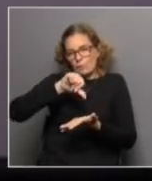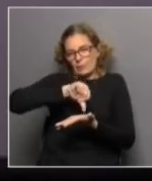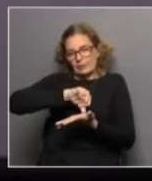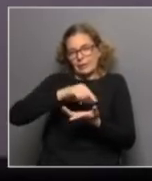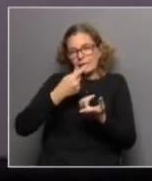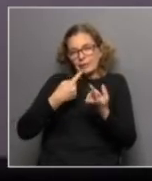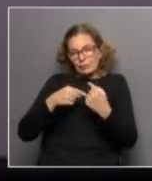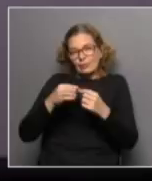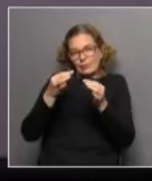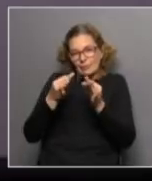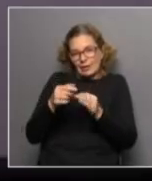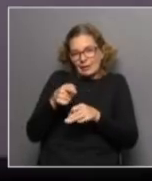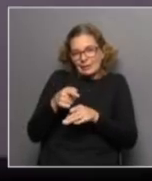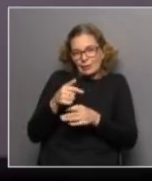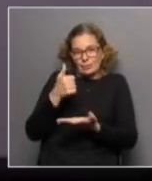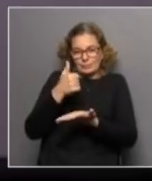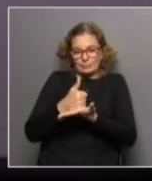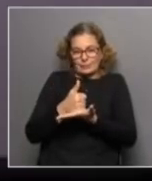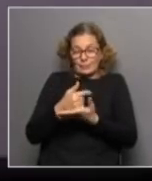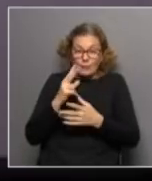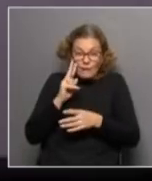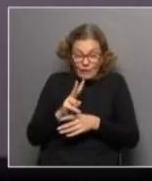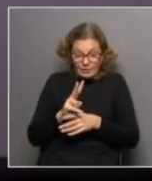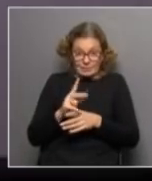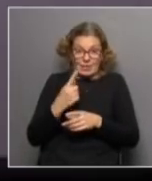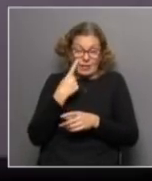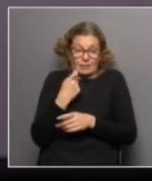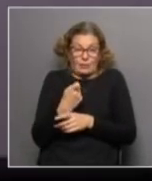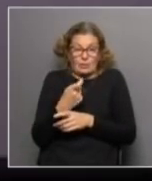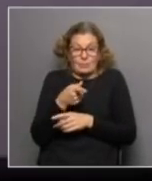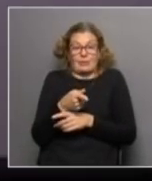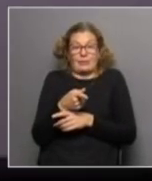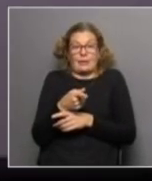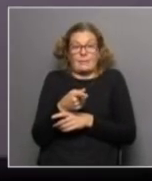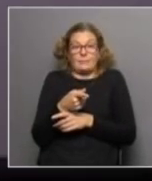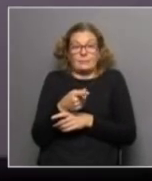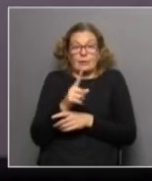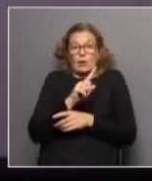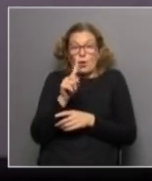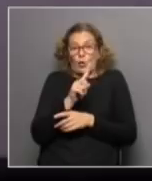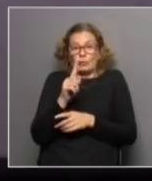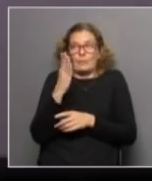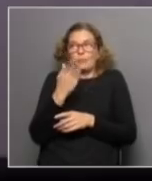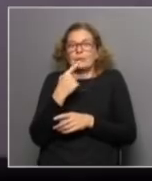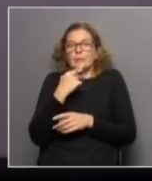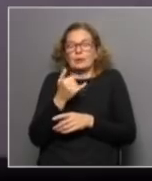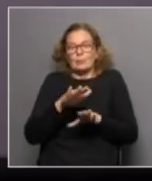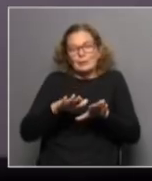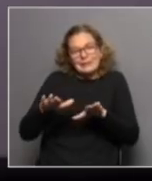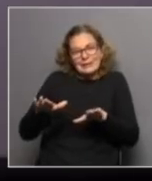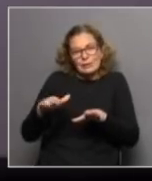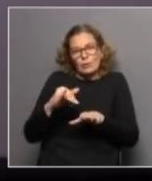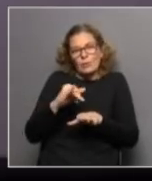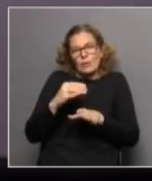entonces realmente ahí es donde hay poner las baterías para que ese 11% de niños con